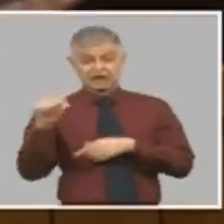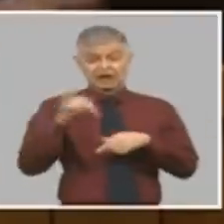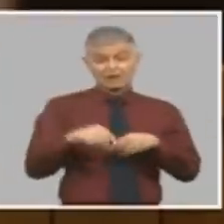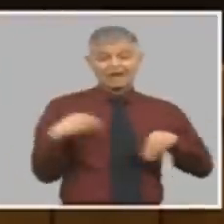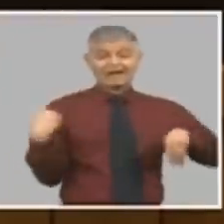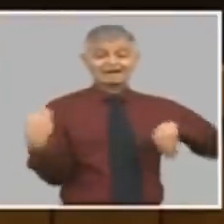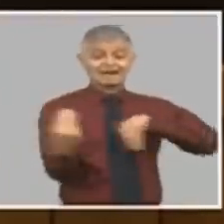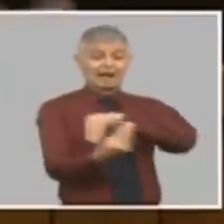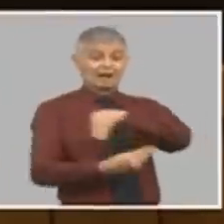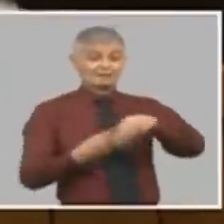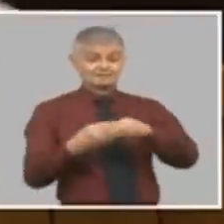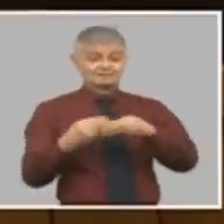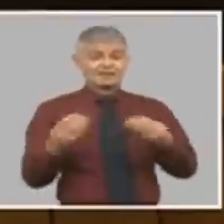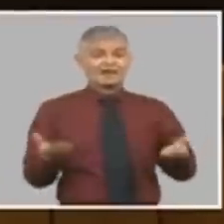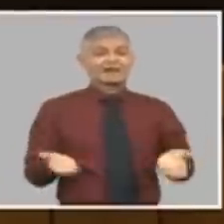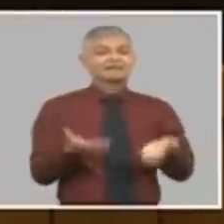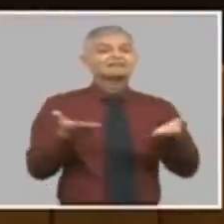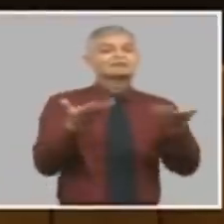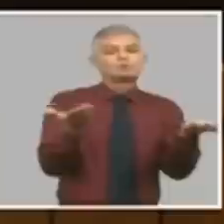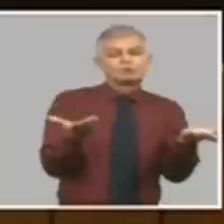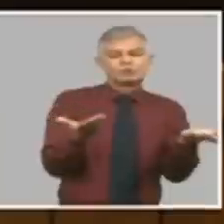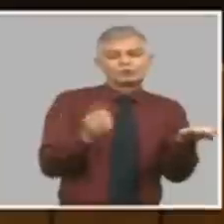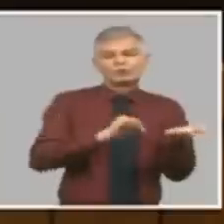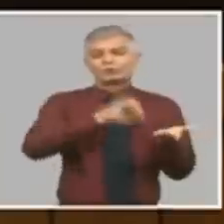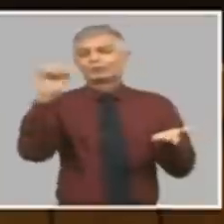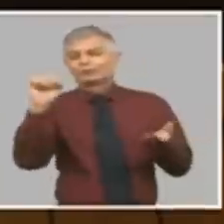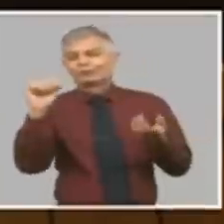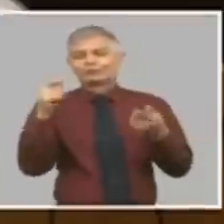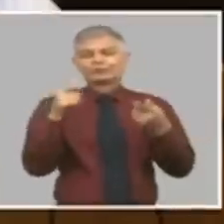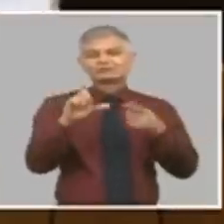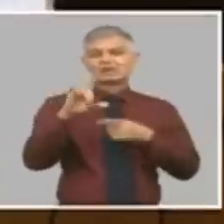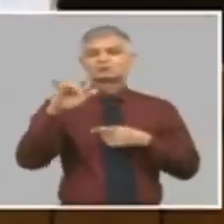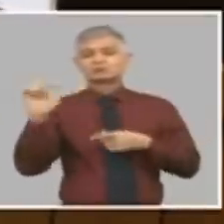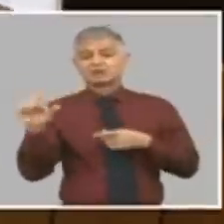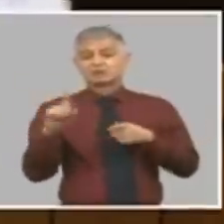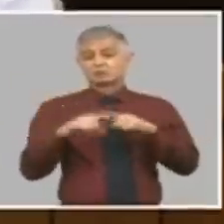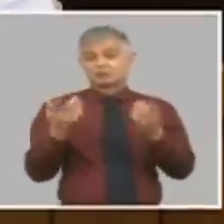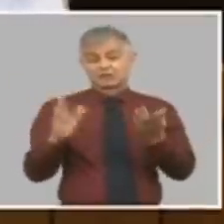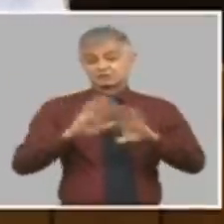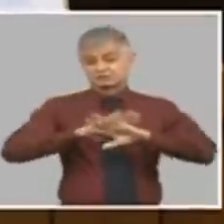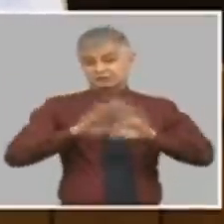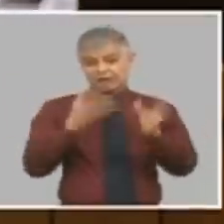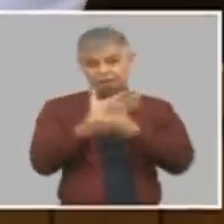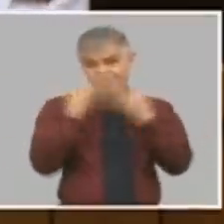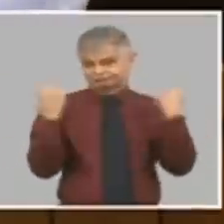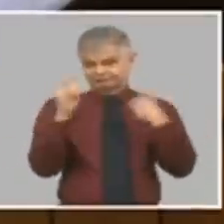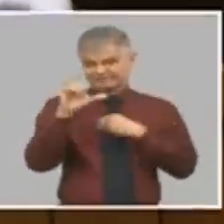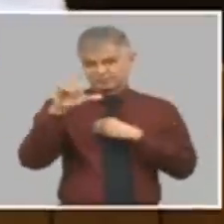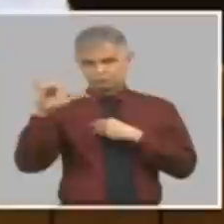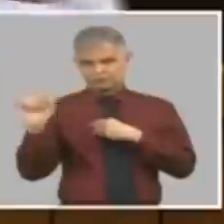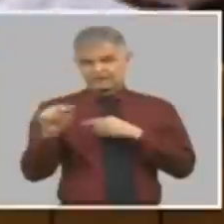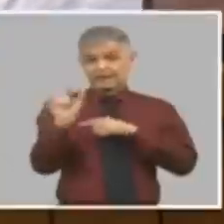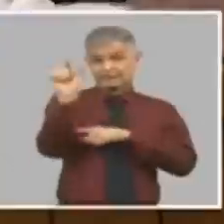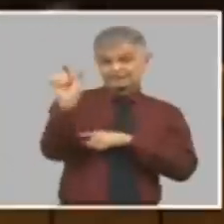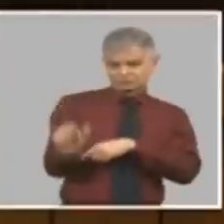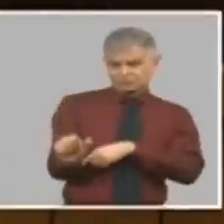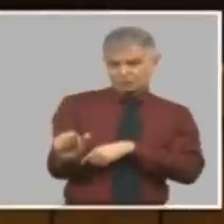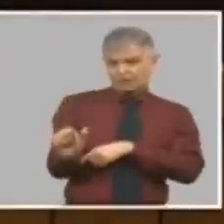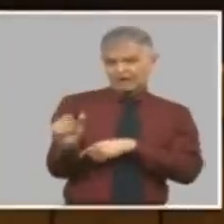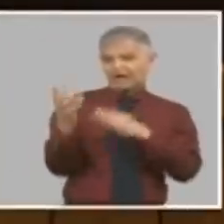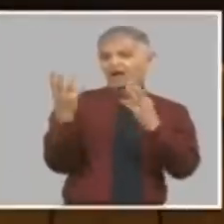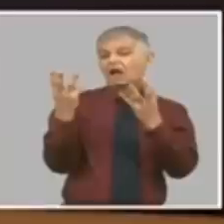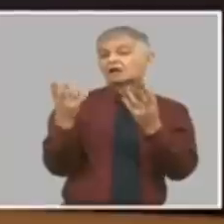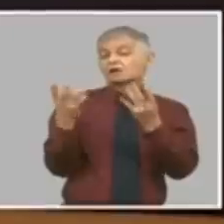quite el sistema de estímulo en CUC, porque el CUC no va a existir, entonces tiene que tener en cuenta que esa persona, por lo menos nominalmente, no se